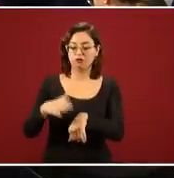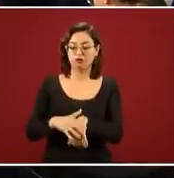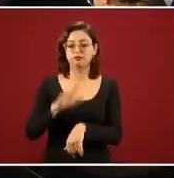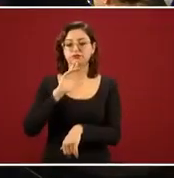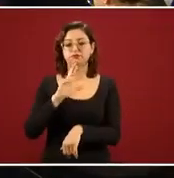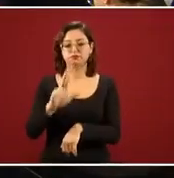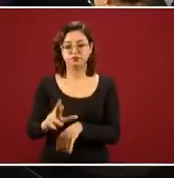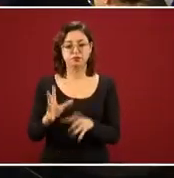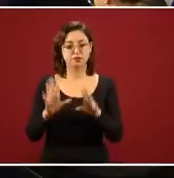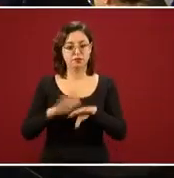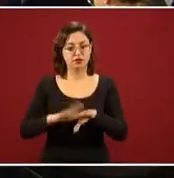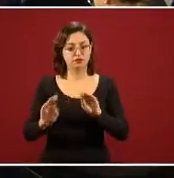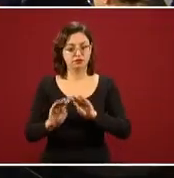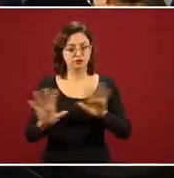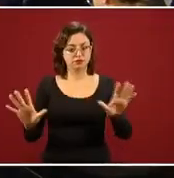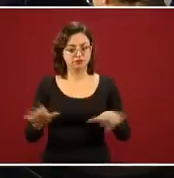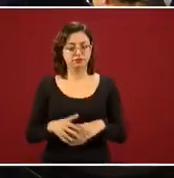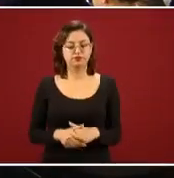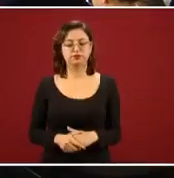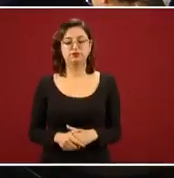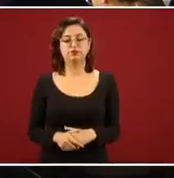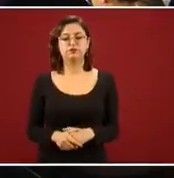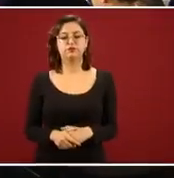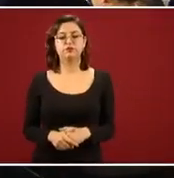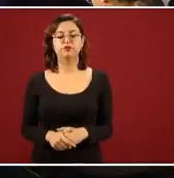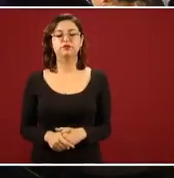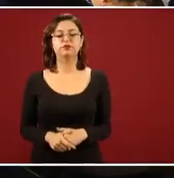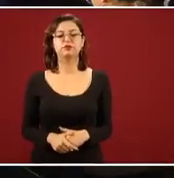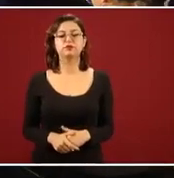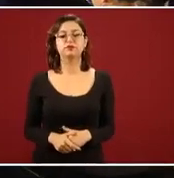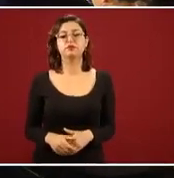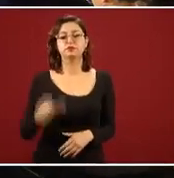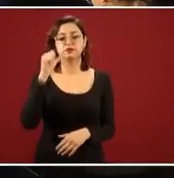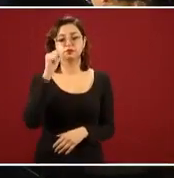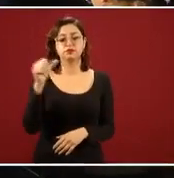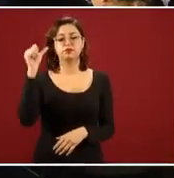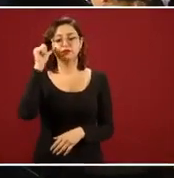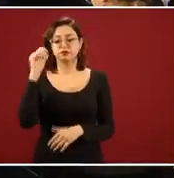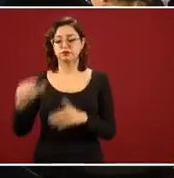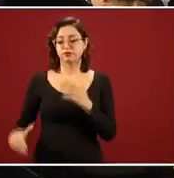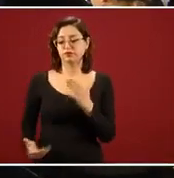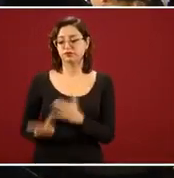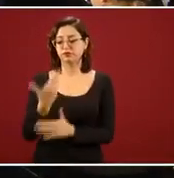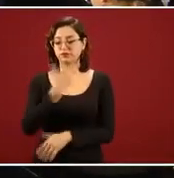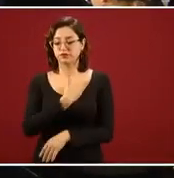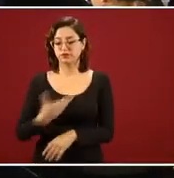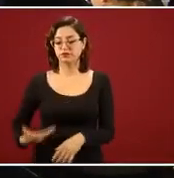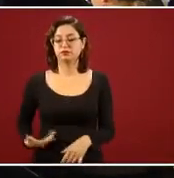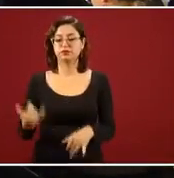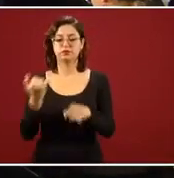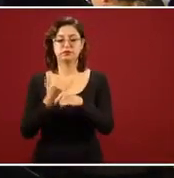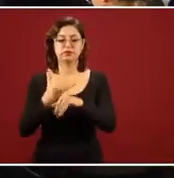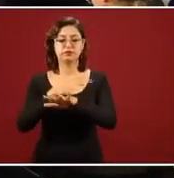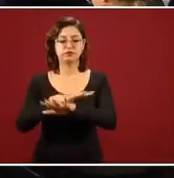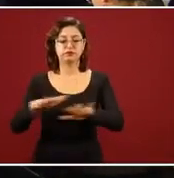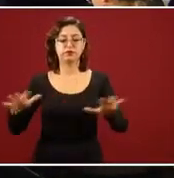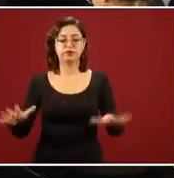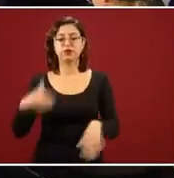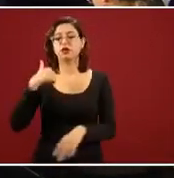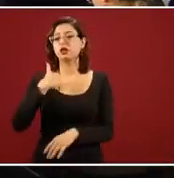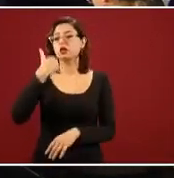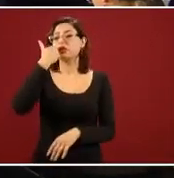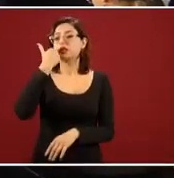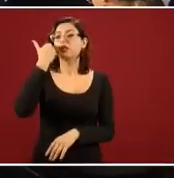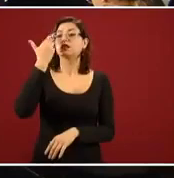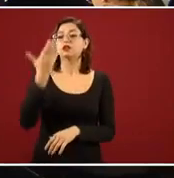mensaje. Derivado de la información vertida por el señor presidente el día de ayer por la mañana, quisiera pedirle el favor que haga